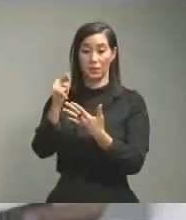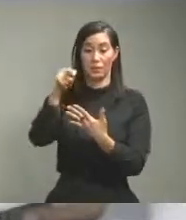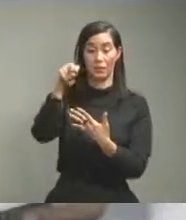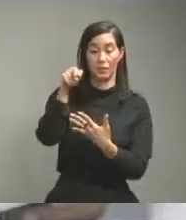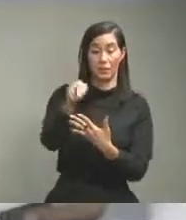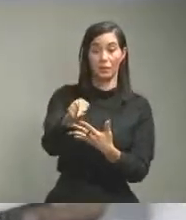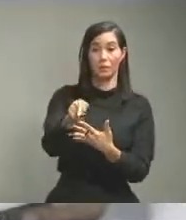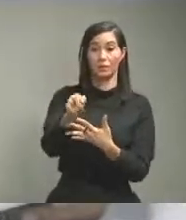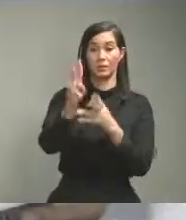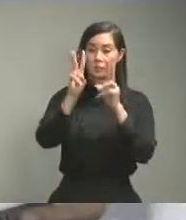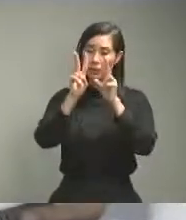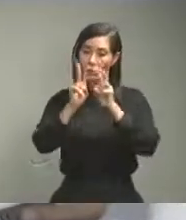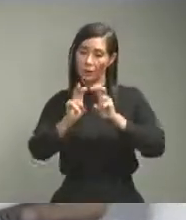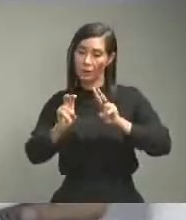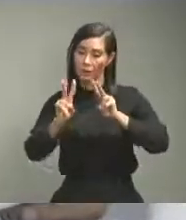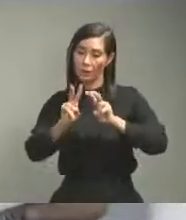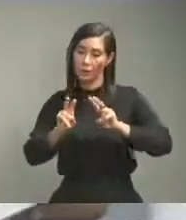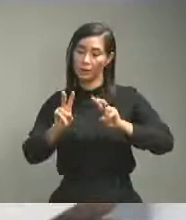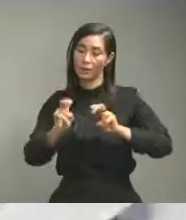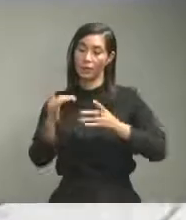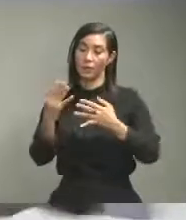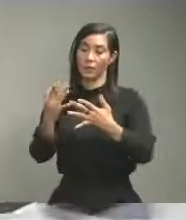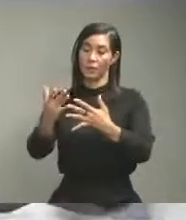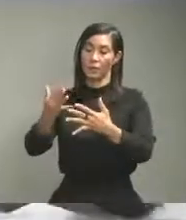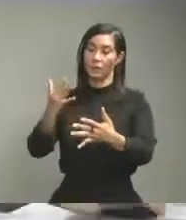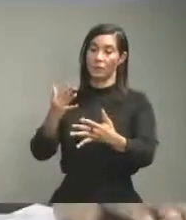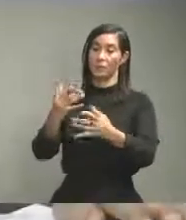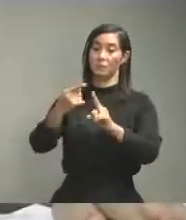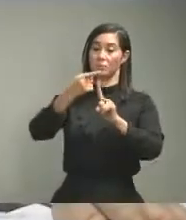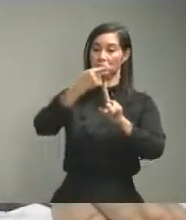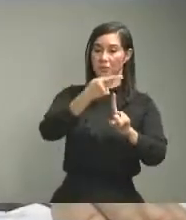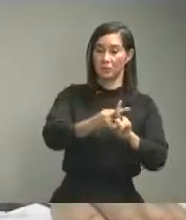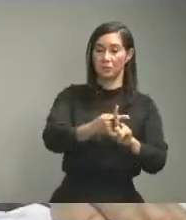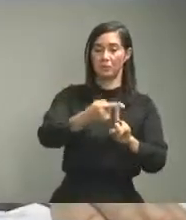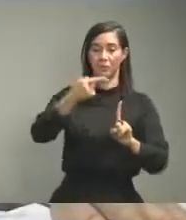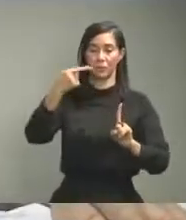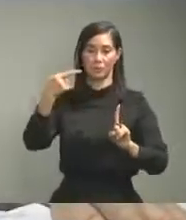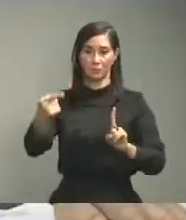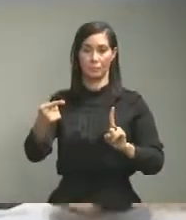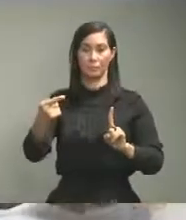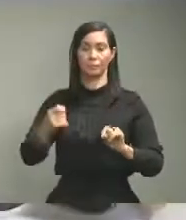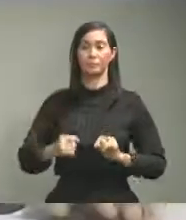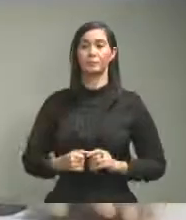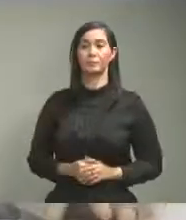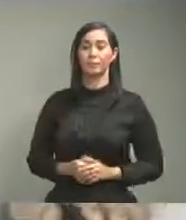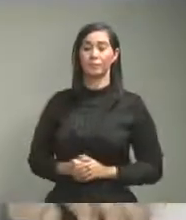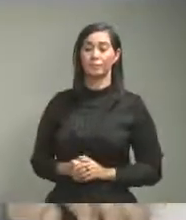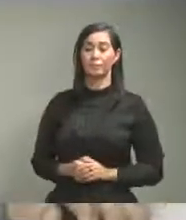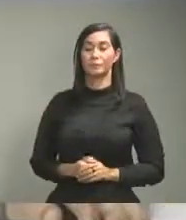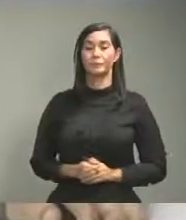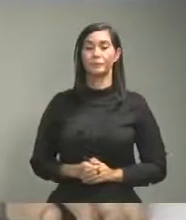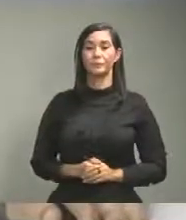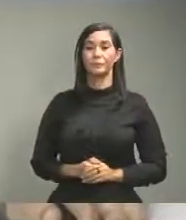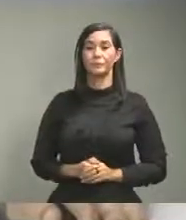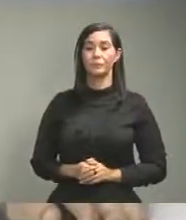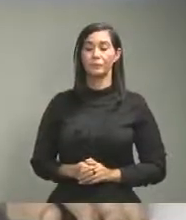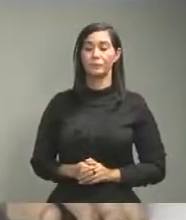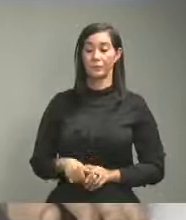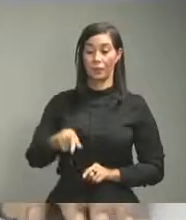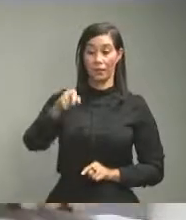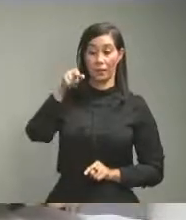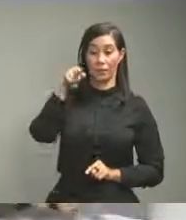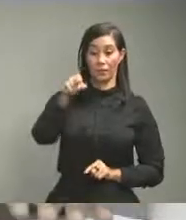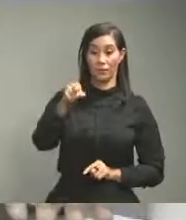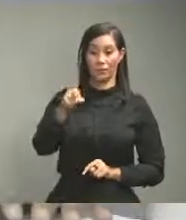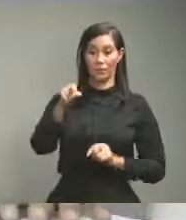tiene cada una de los casos descritos como positivos esos casos se someten a